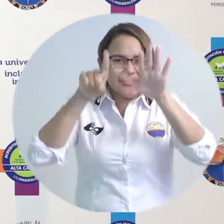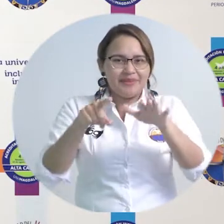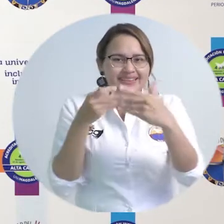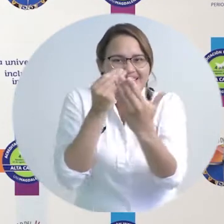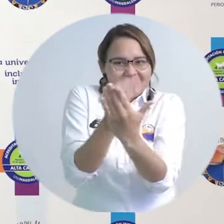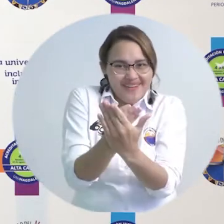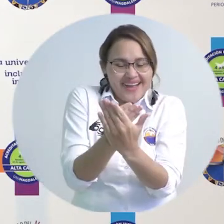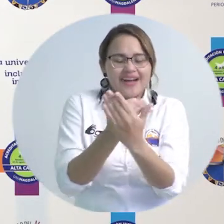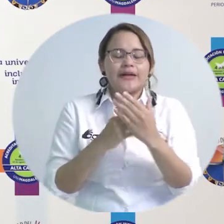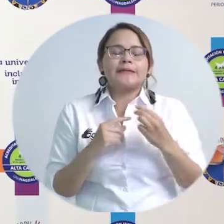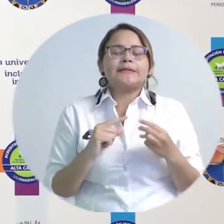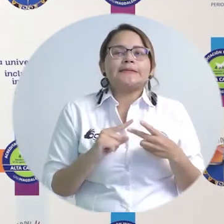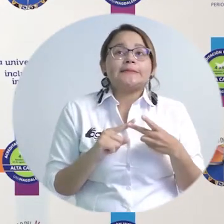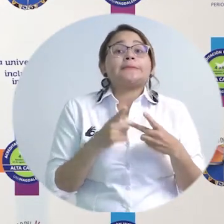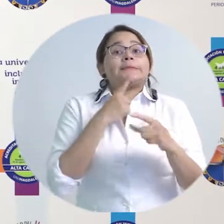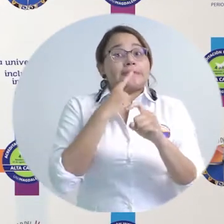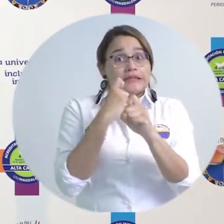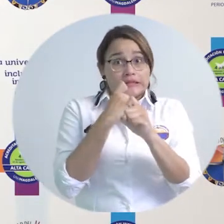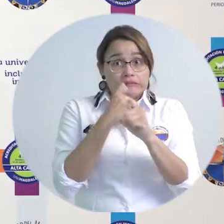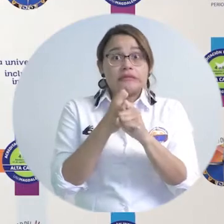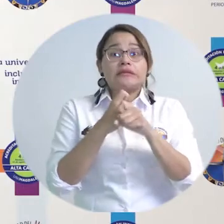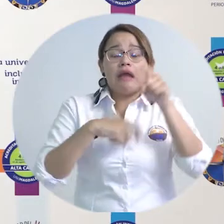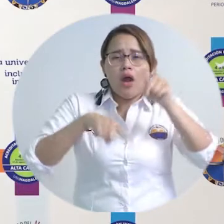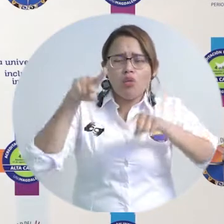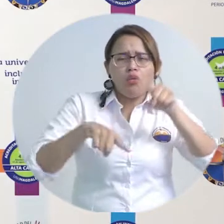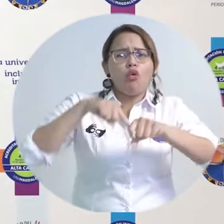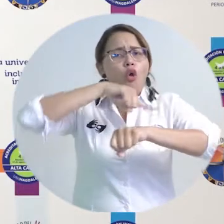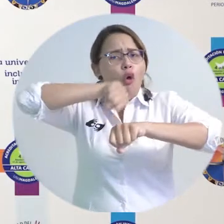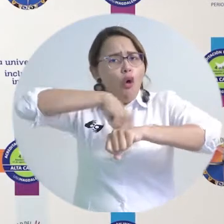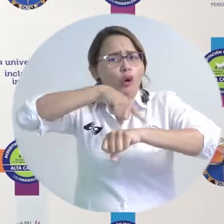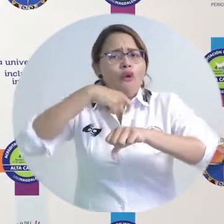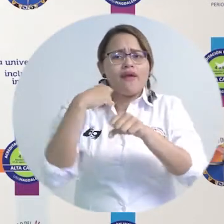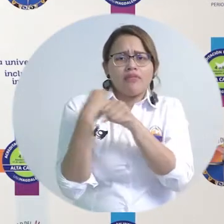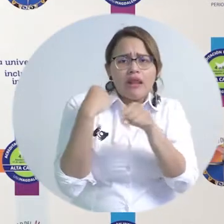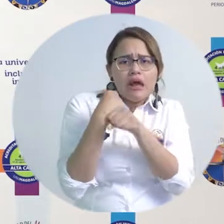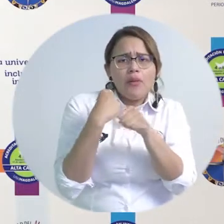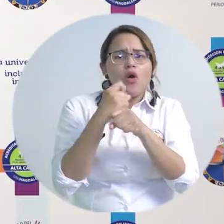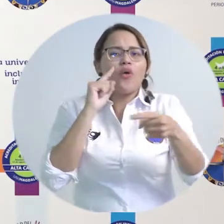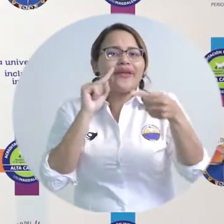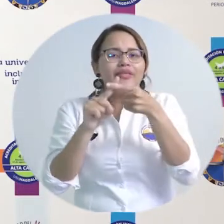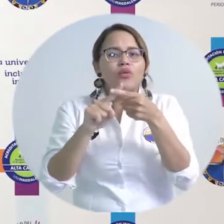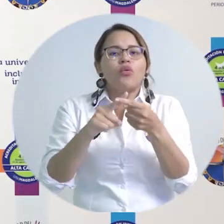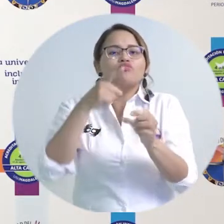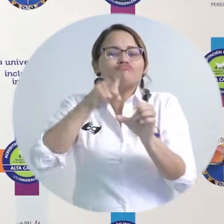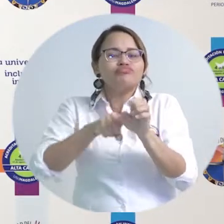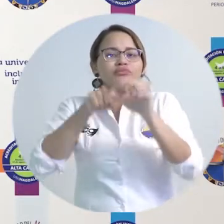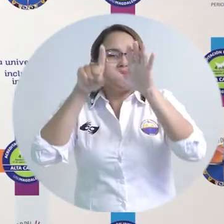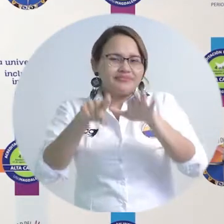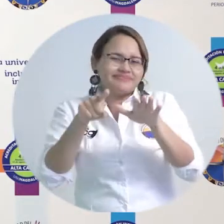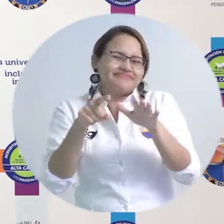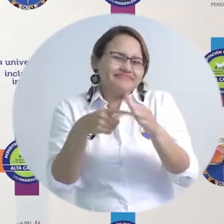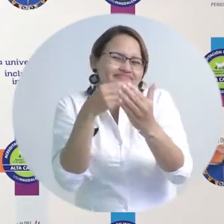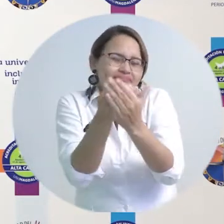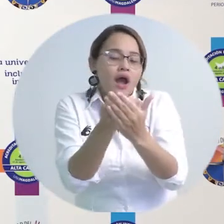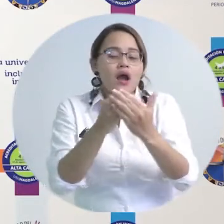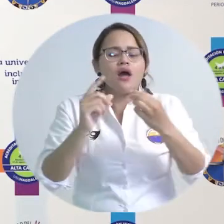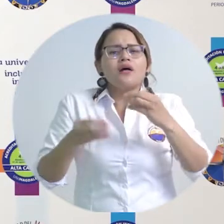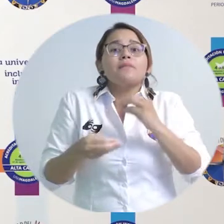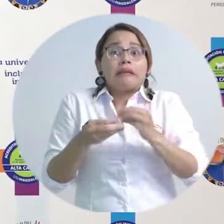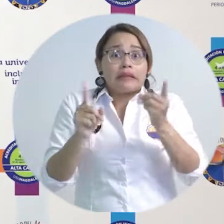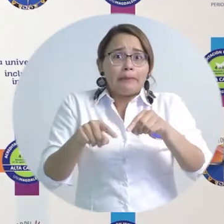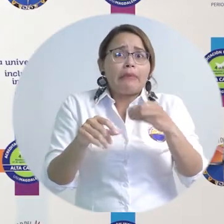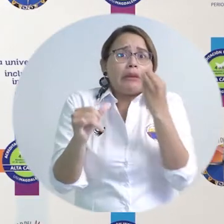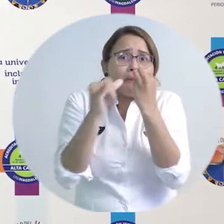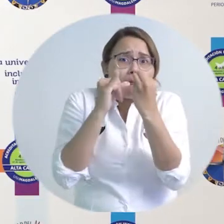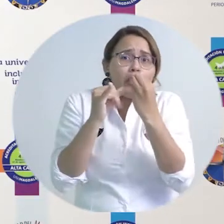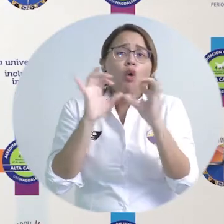para ellos, y ellos hacían unas horas de trabajo para tratar de pagar su matrícula, pero además recibían almuerzos y refrigerios, porque